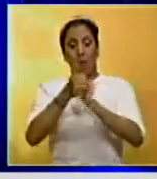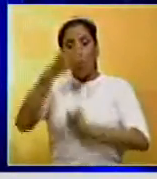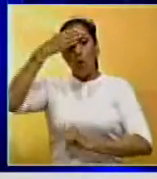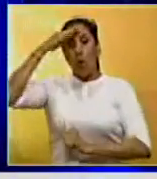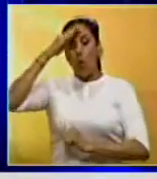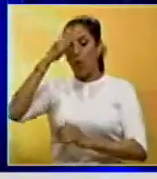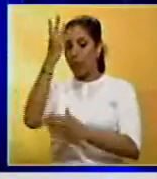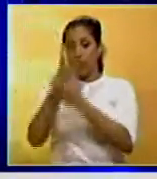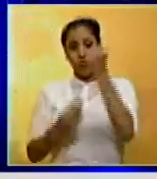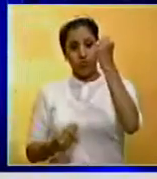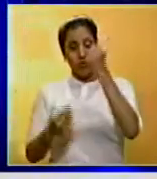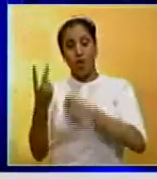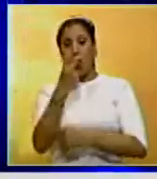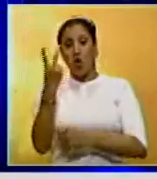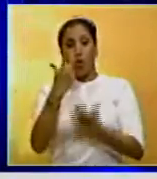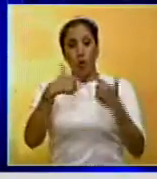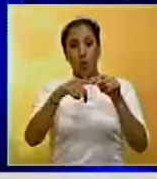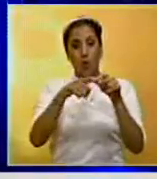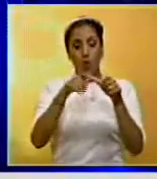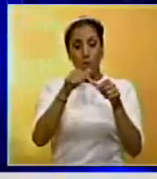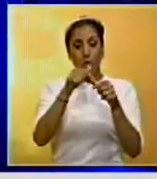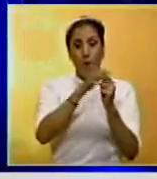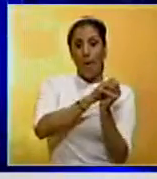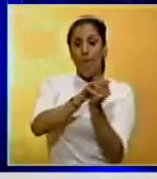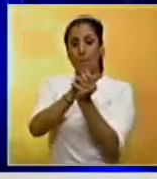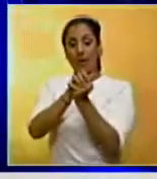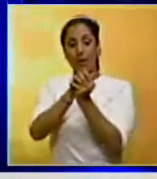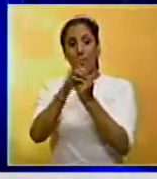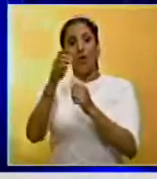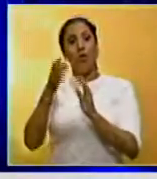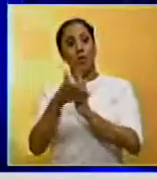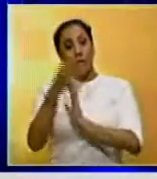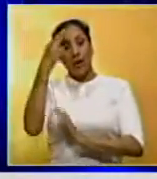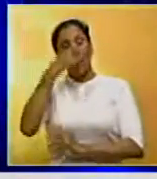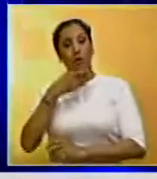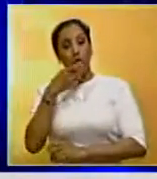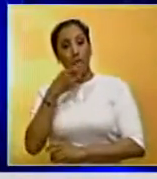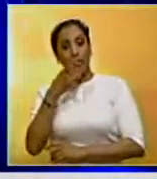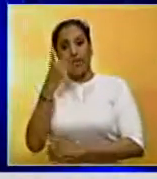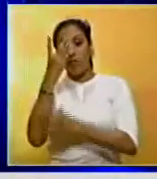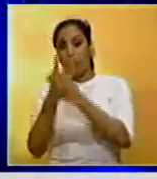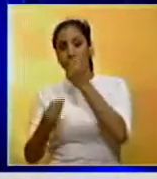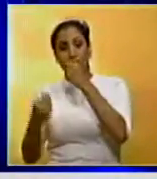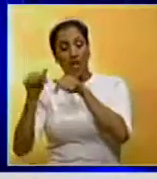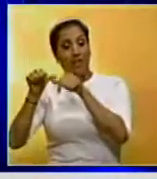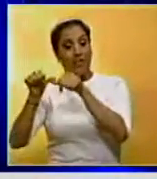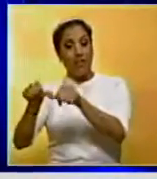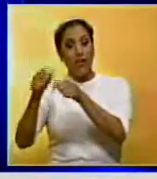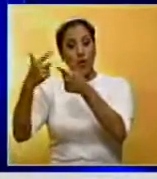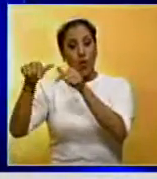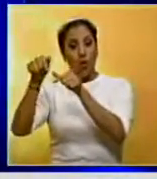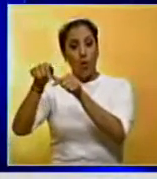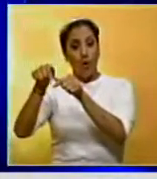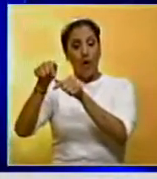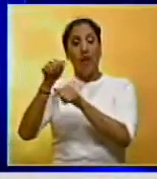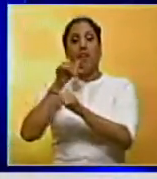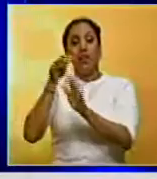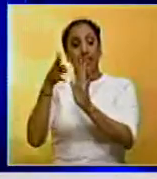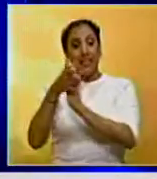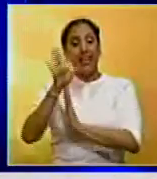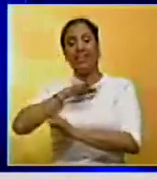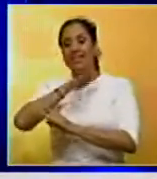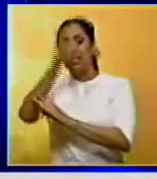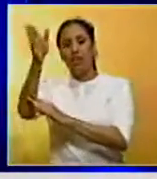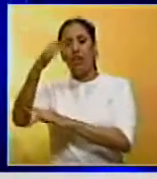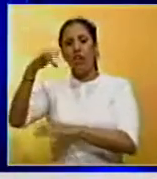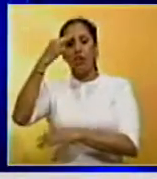Gurriel. Ambos se marcharon del equipo cubano que disputó la Serie del Caribe Santo Domingo 2016 y de acuerdo a la información de medios internacionales, se encuentra